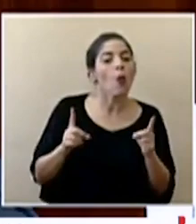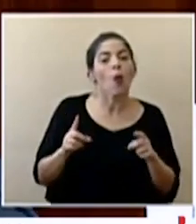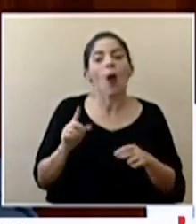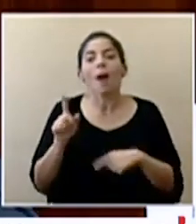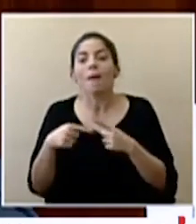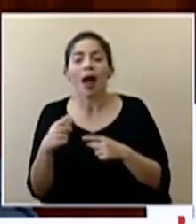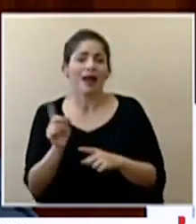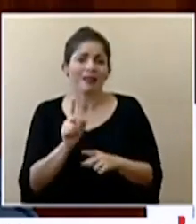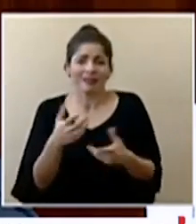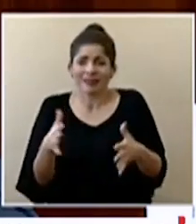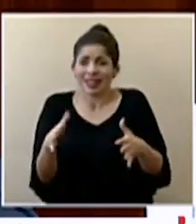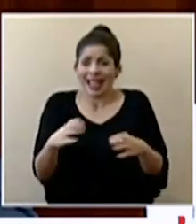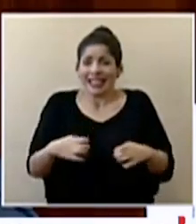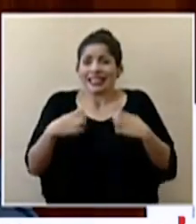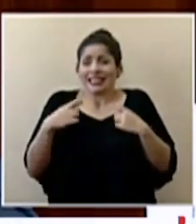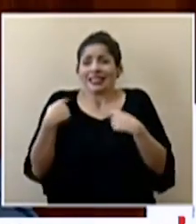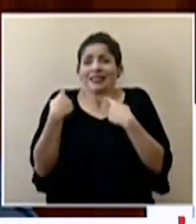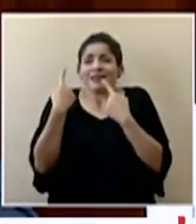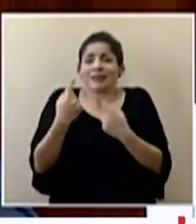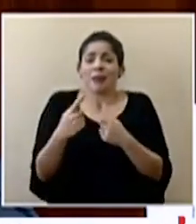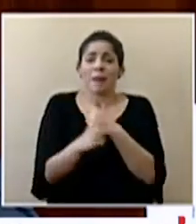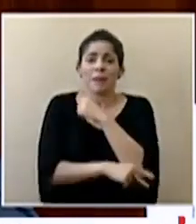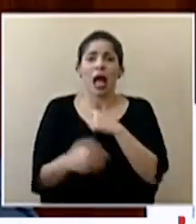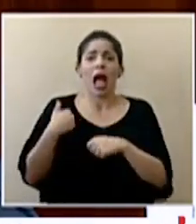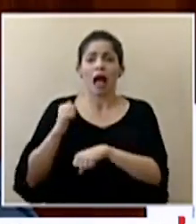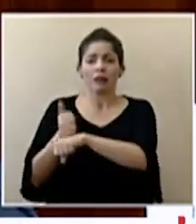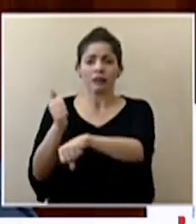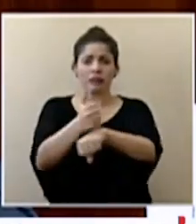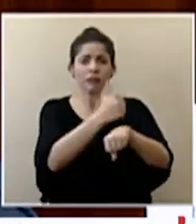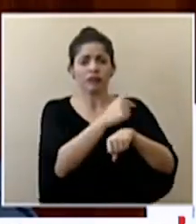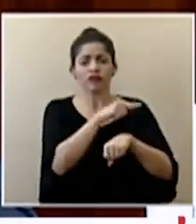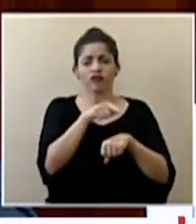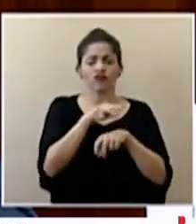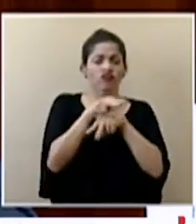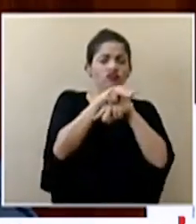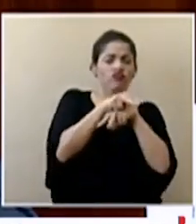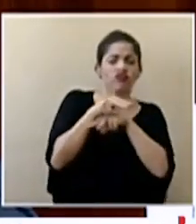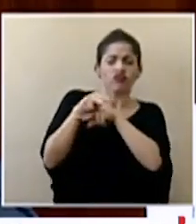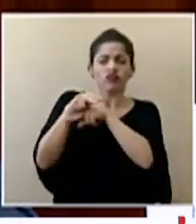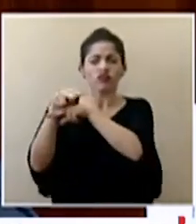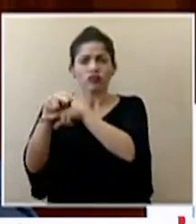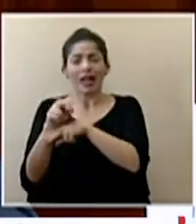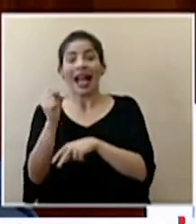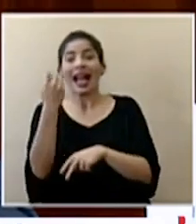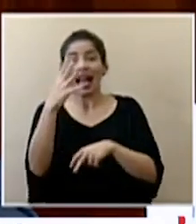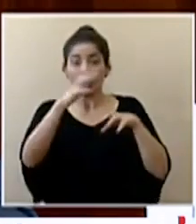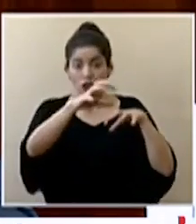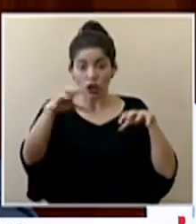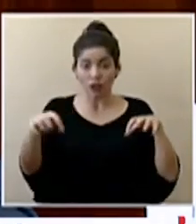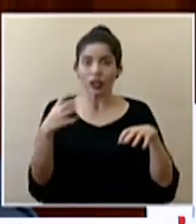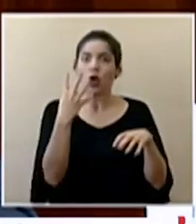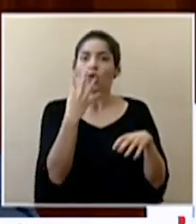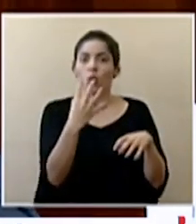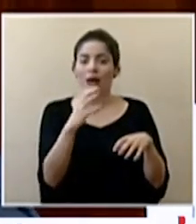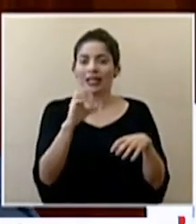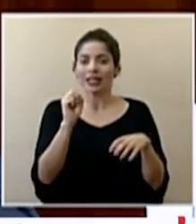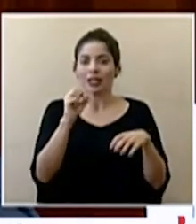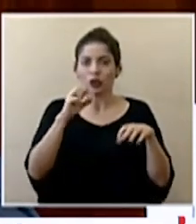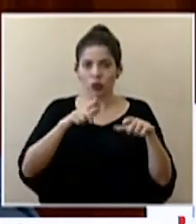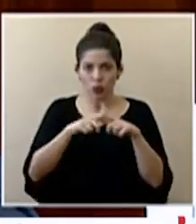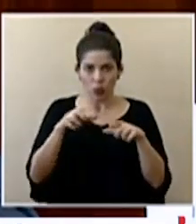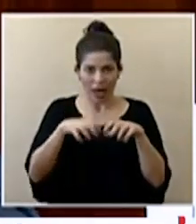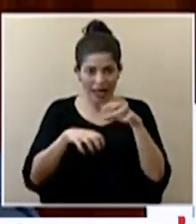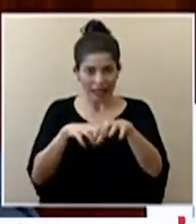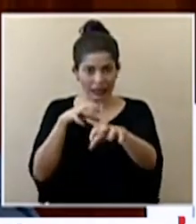unidad de centinela ya son unidades de centinela que tiene el país 14 unidades y 4 sitios y lo que estamos haciendo en este momento es